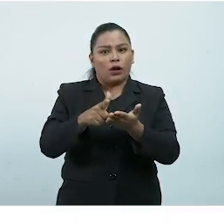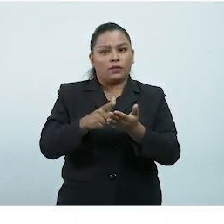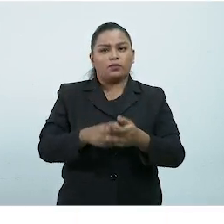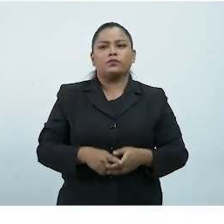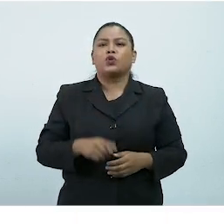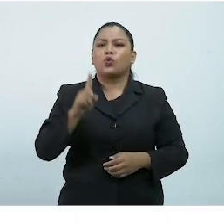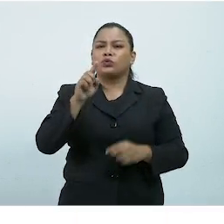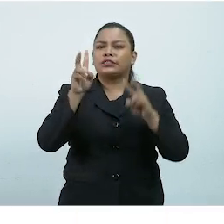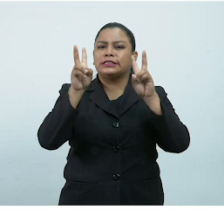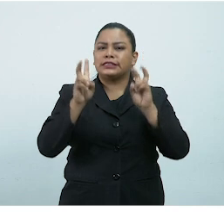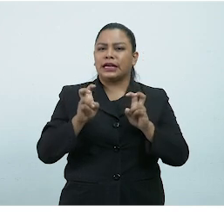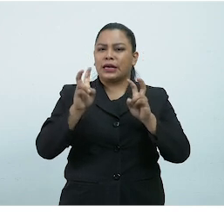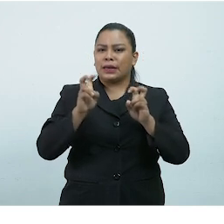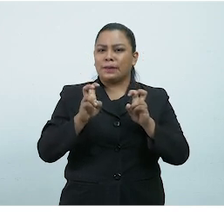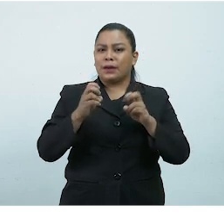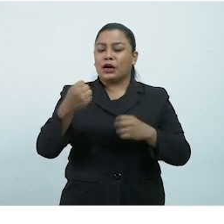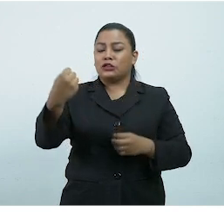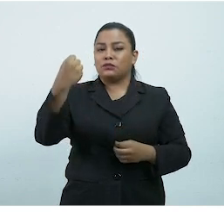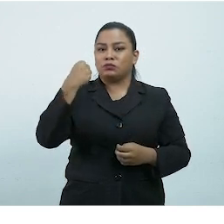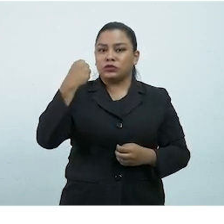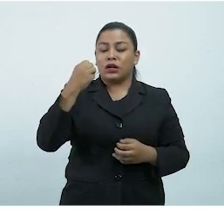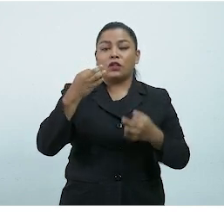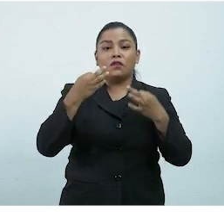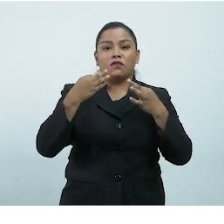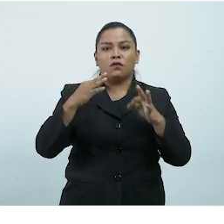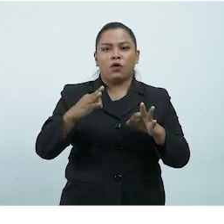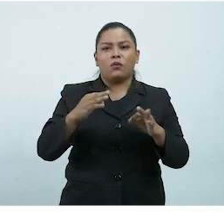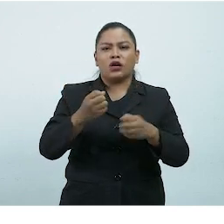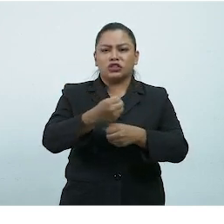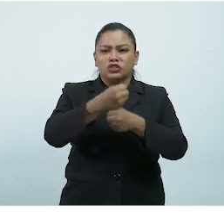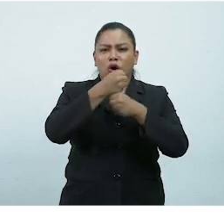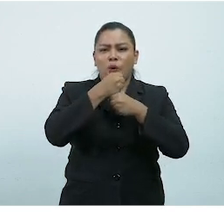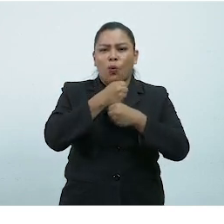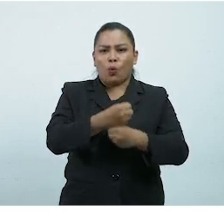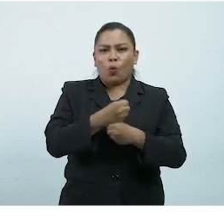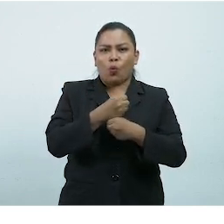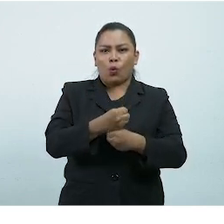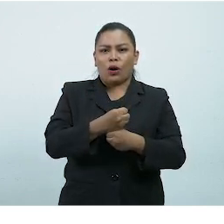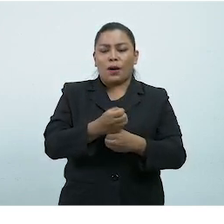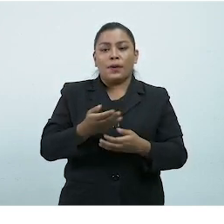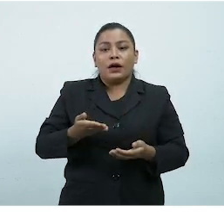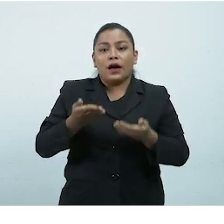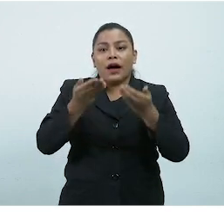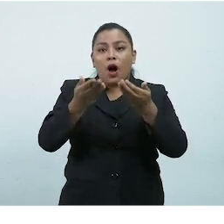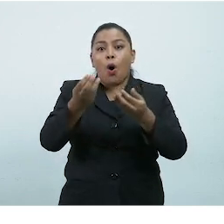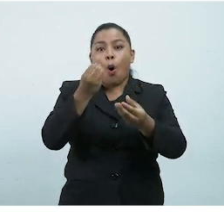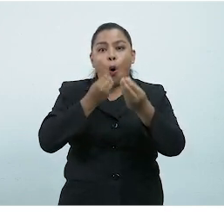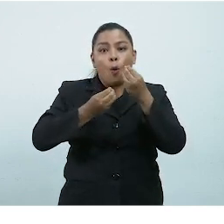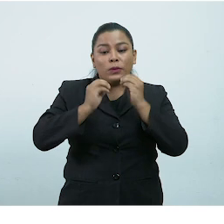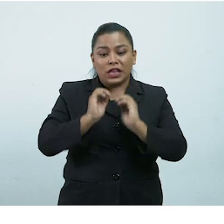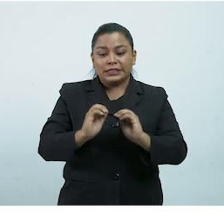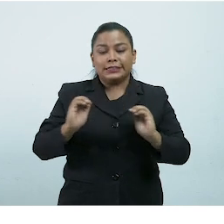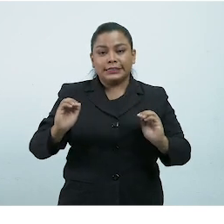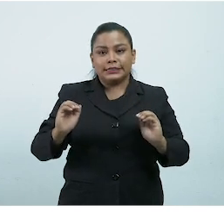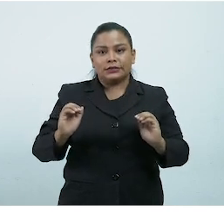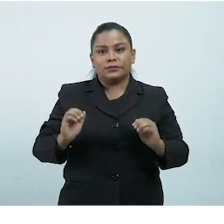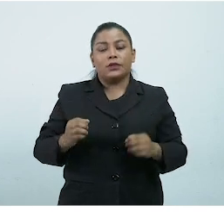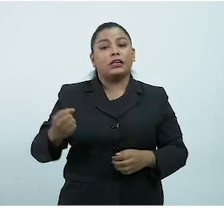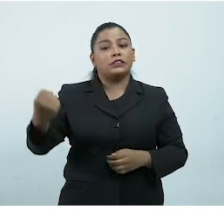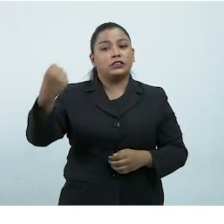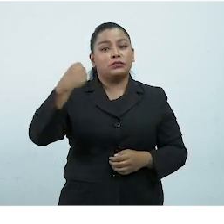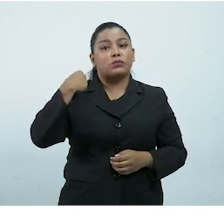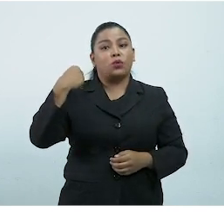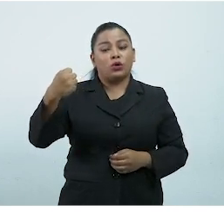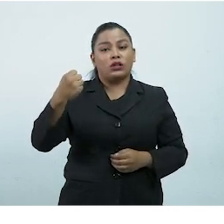importante es promover la forma segura de preparar loncheras o refrigerios para los estudiantes Importancia de hacer uso de